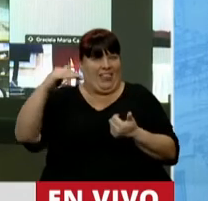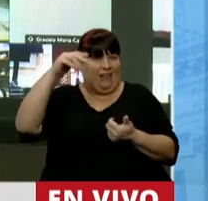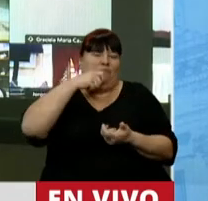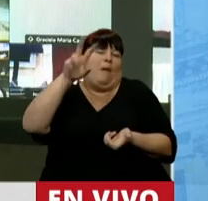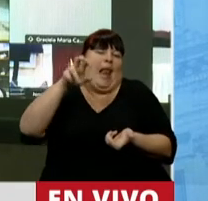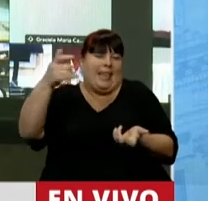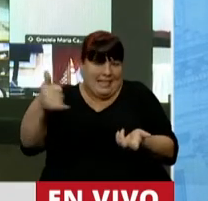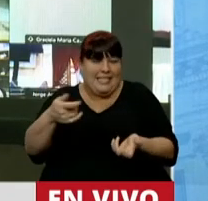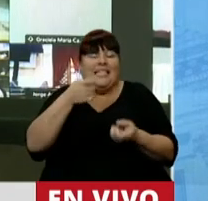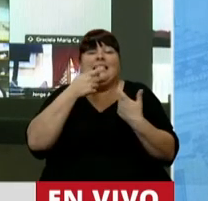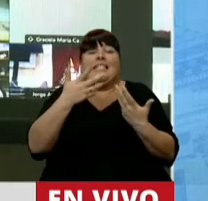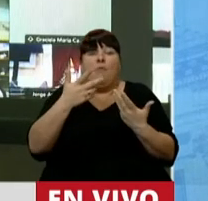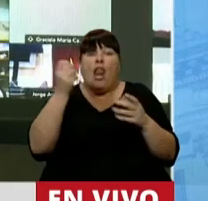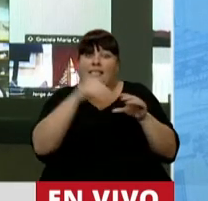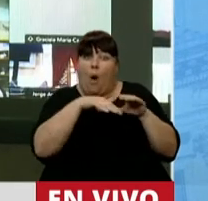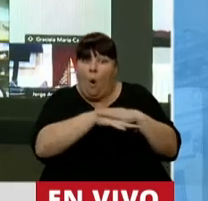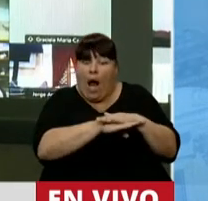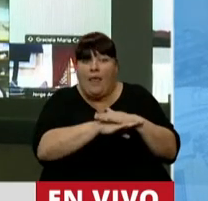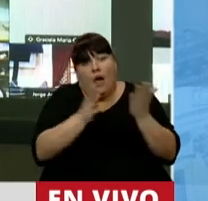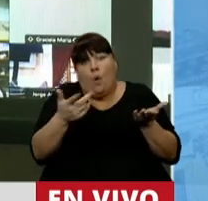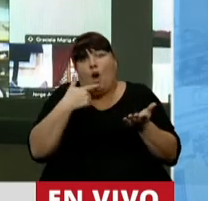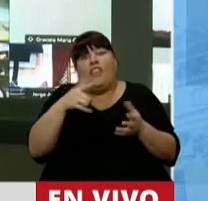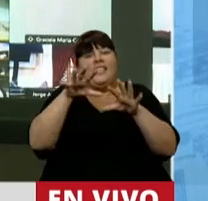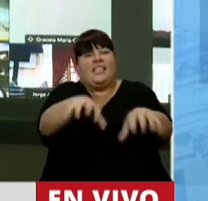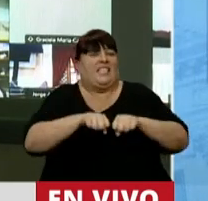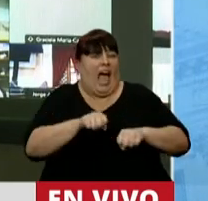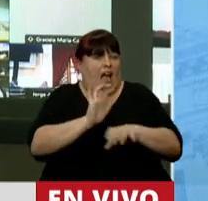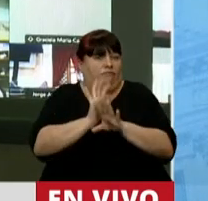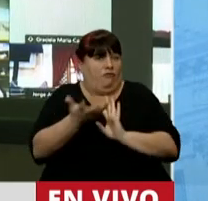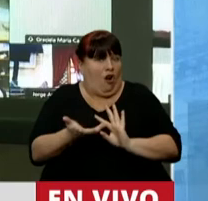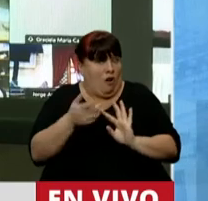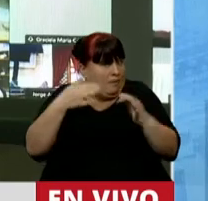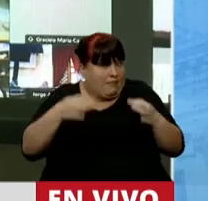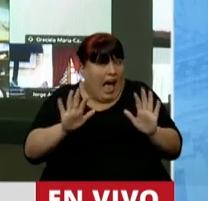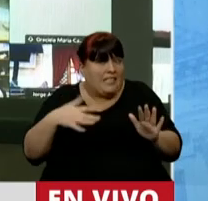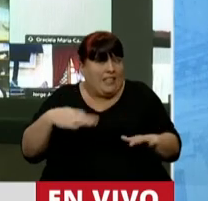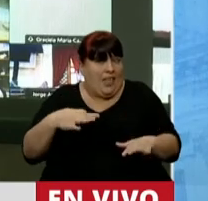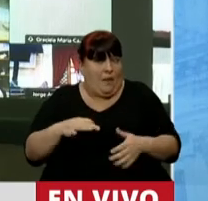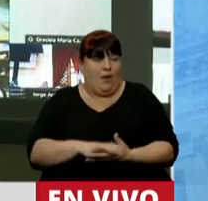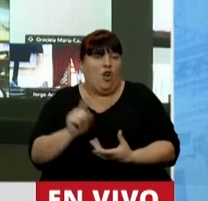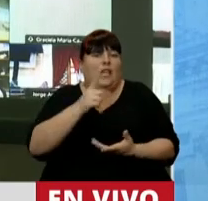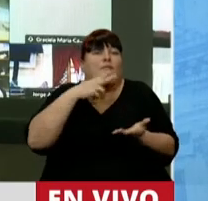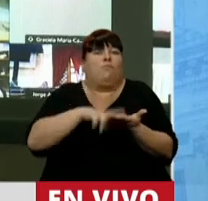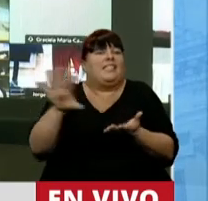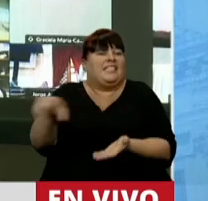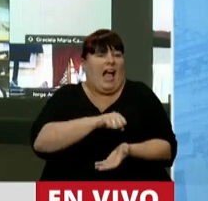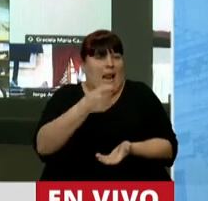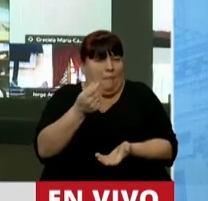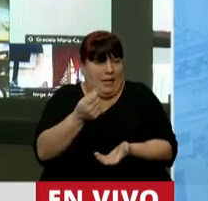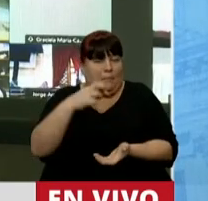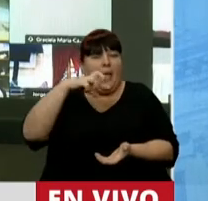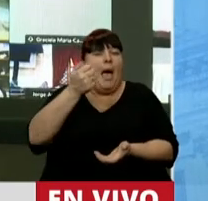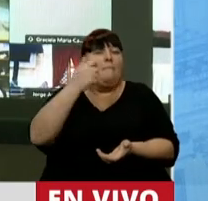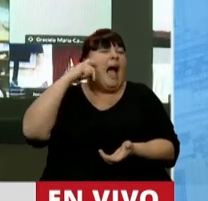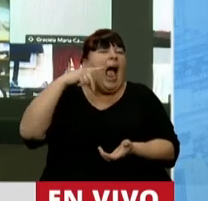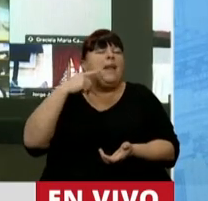Si te molesta el stock, entonces llamalo expropiación, que es lo que corresponde. A Pagani,